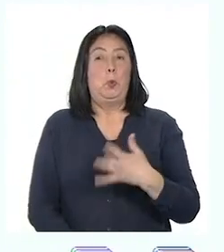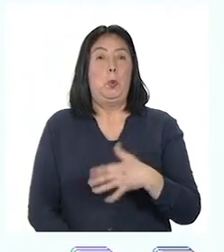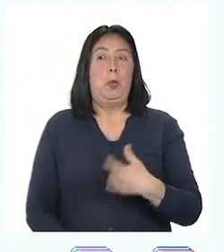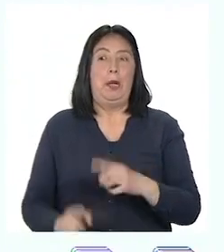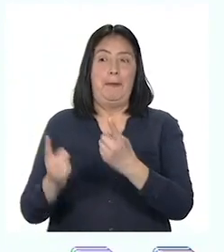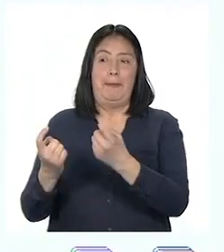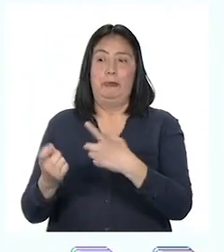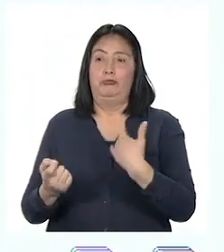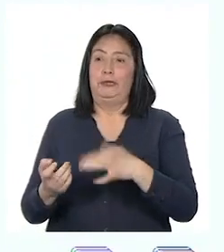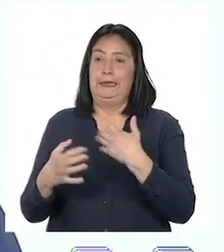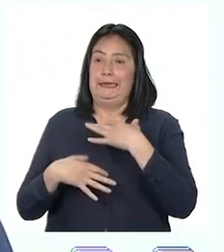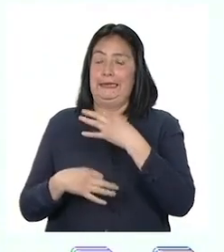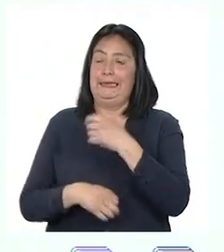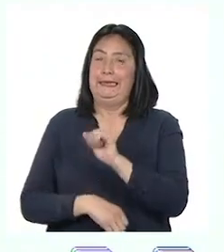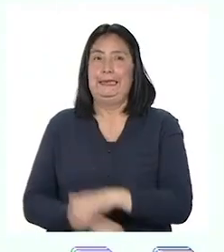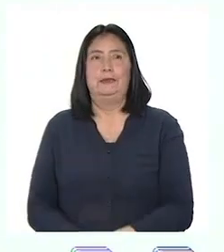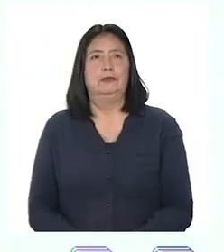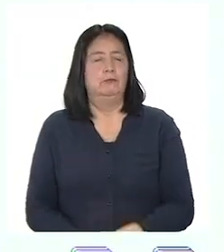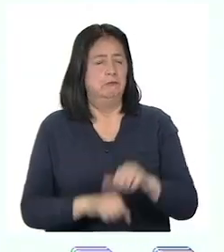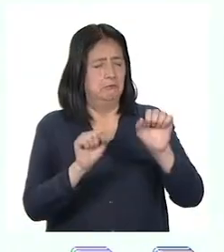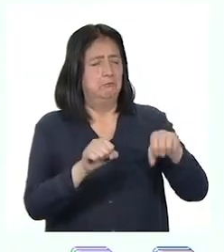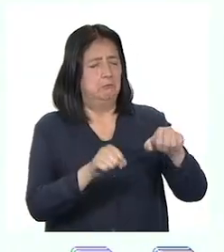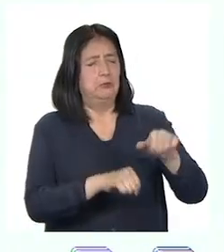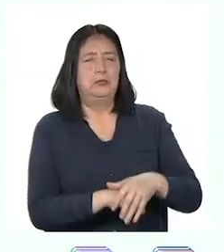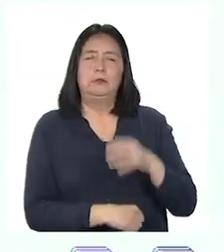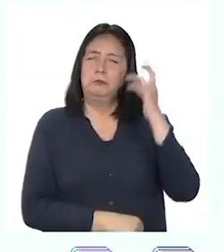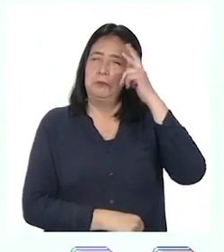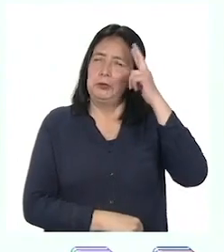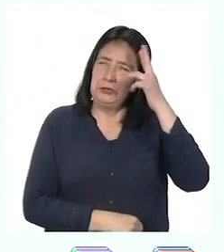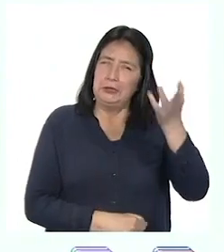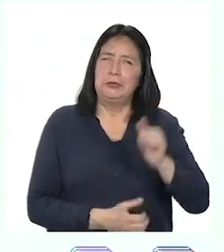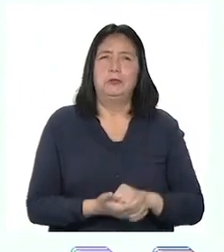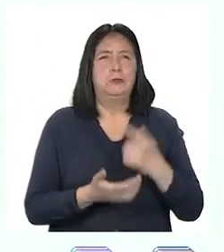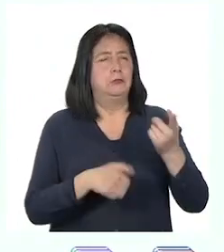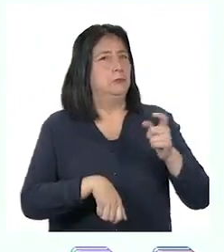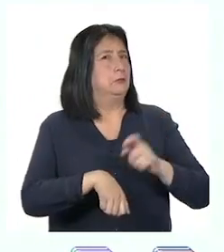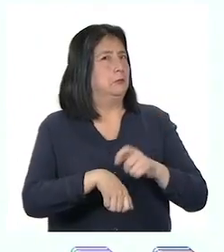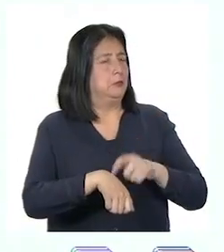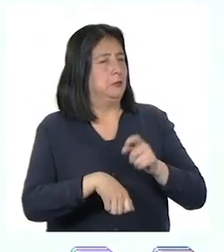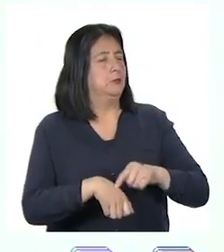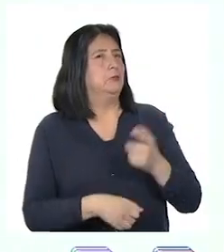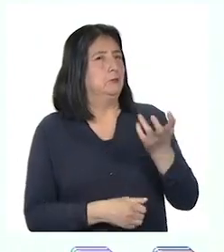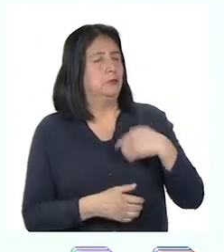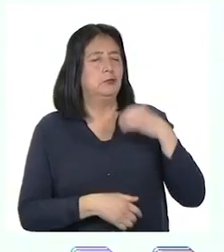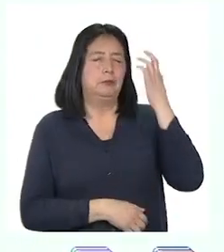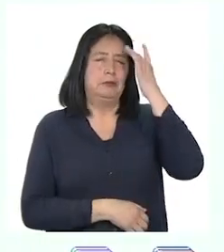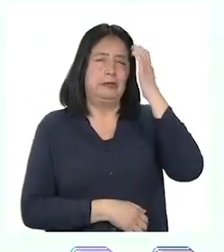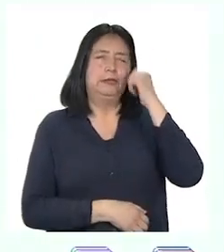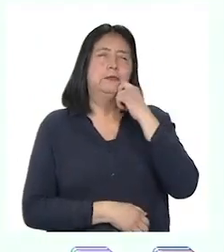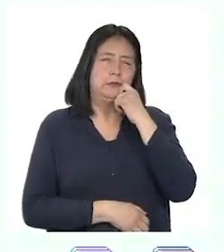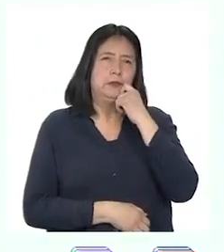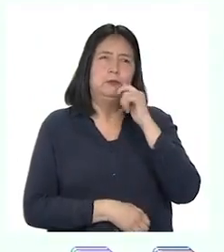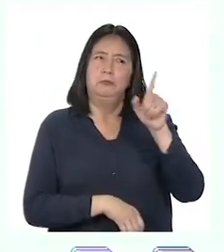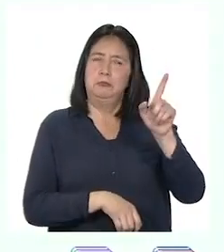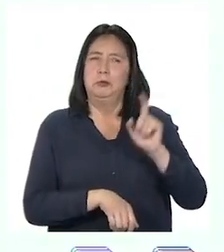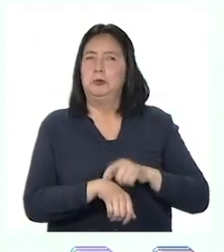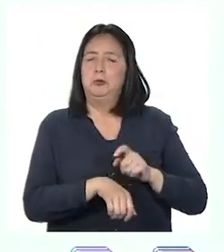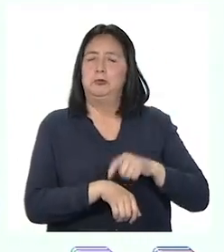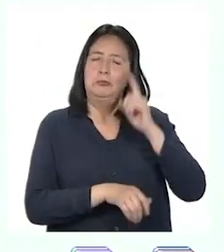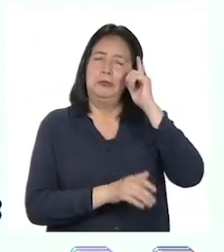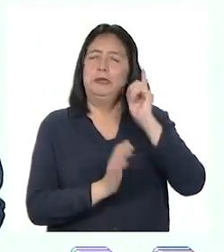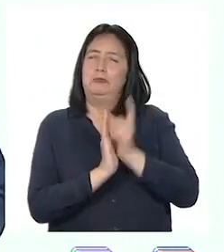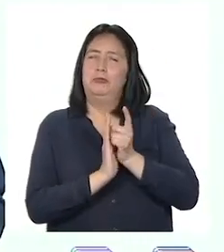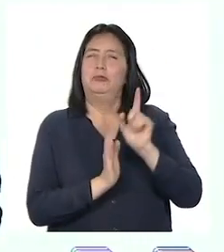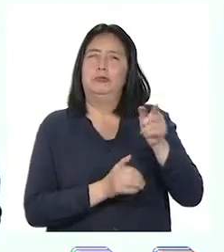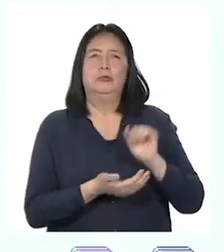pregunta tan interesante, profesora! Sí que lo es. Por eso, merece un pequeño espacio de reflexión. Tómense un minuto